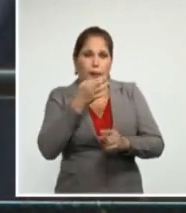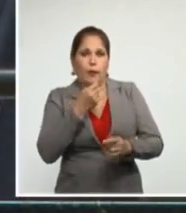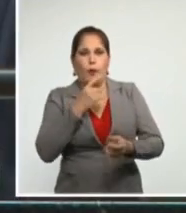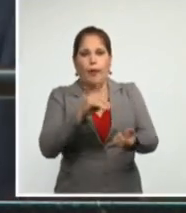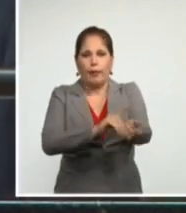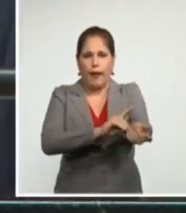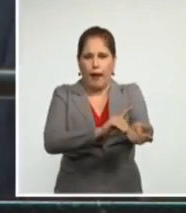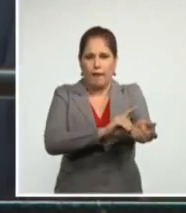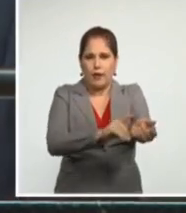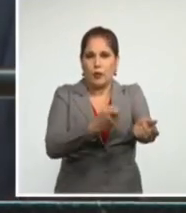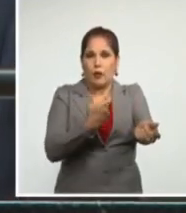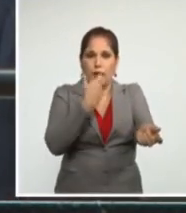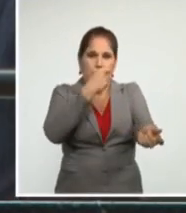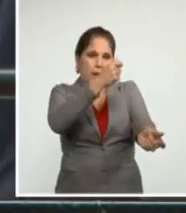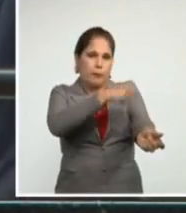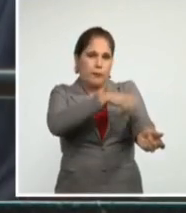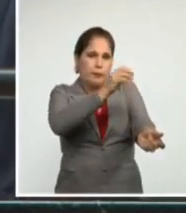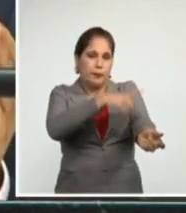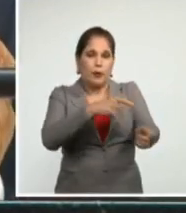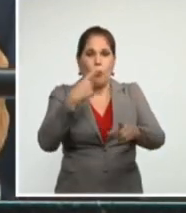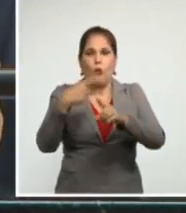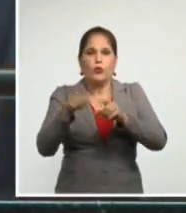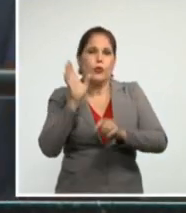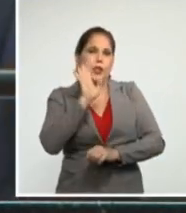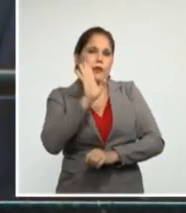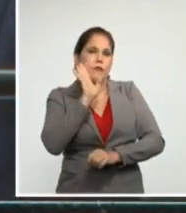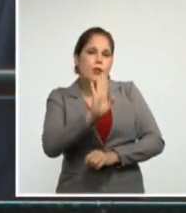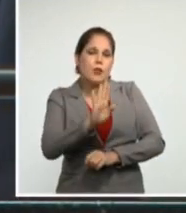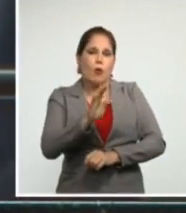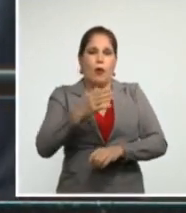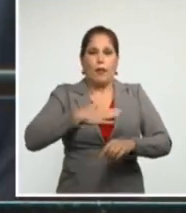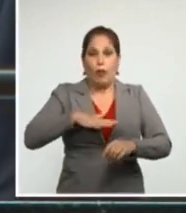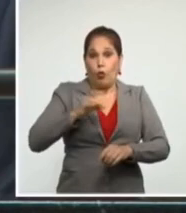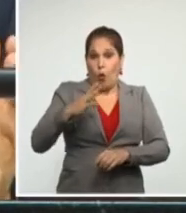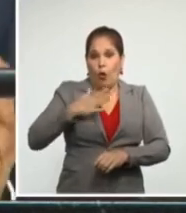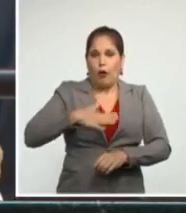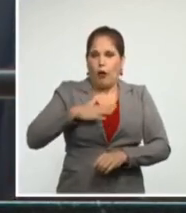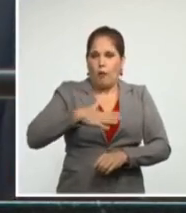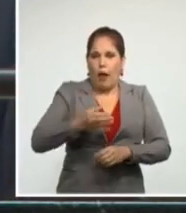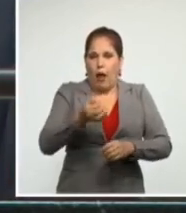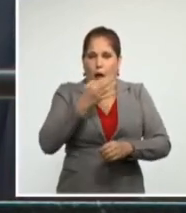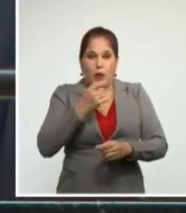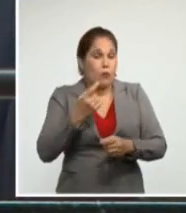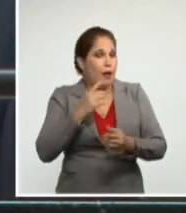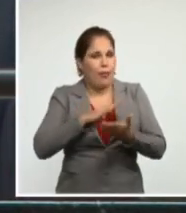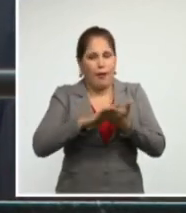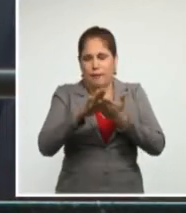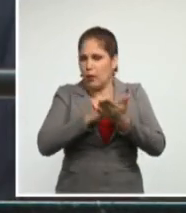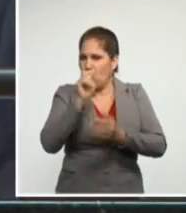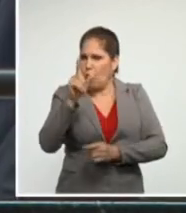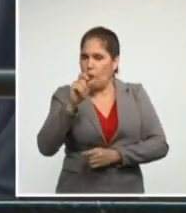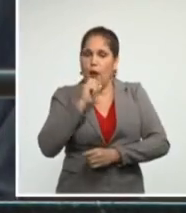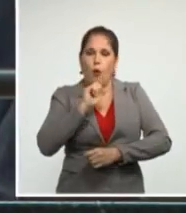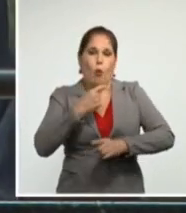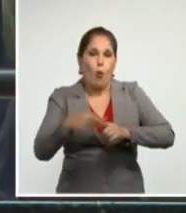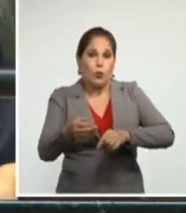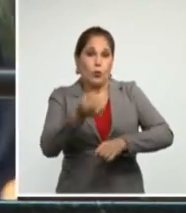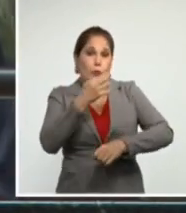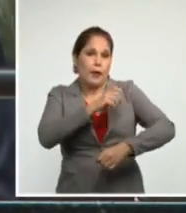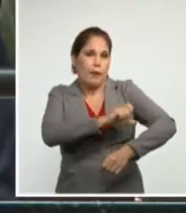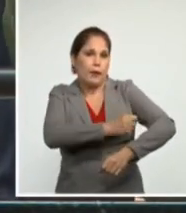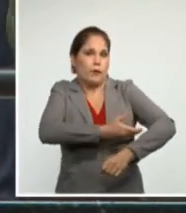los antibióticos, los calmantes, los usados para tratar la presión arterial,